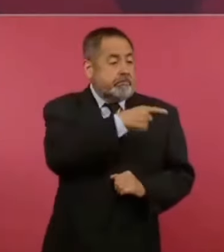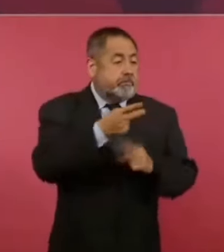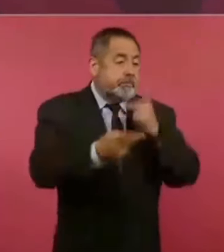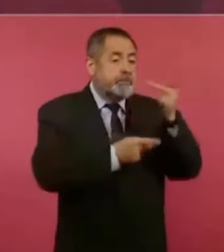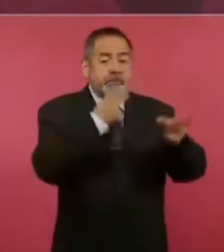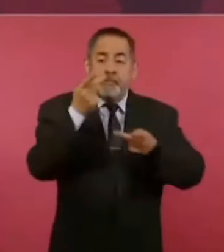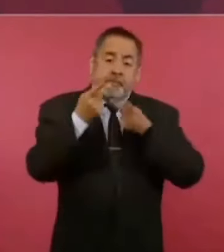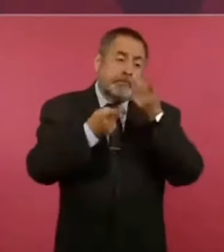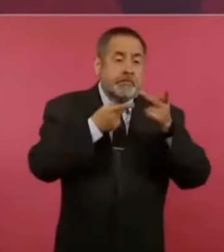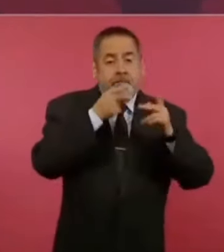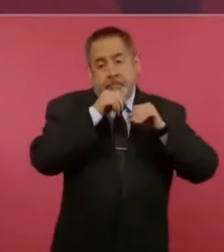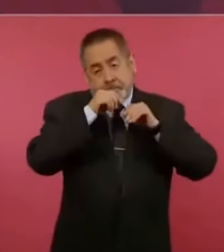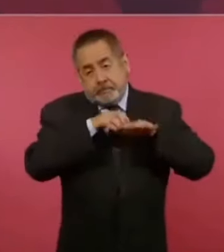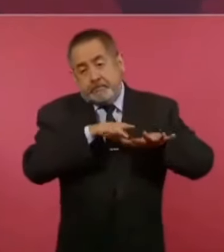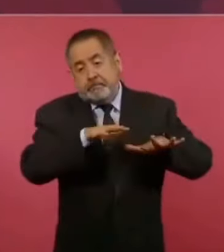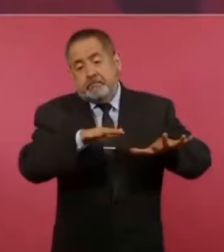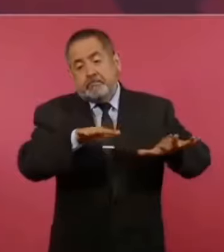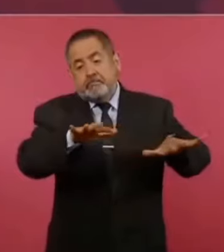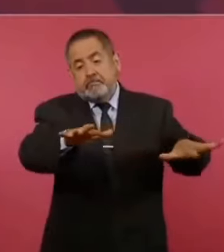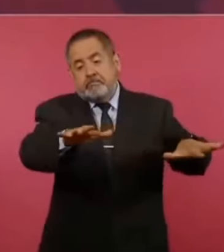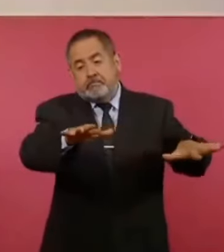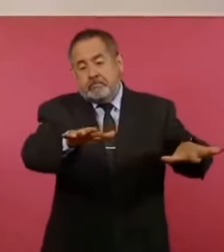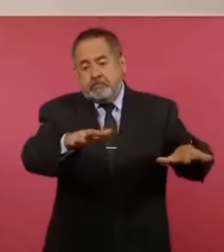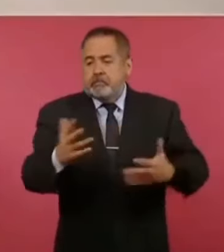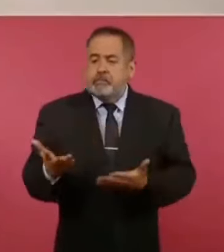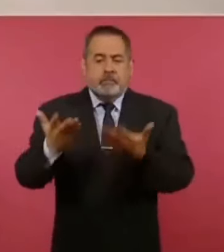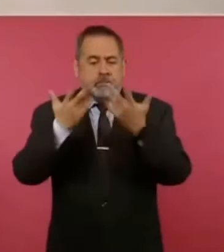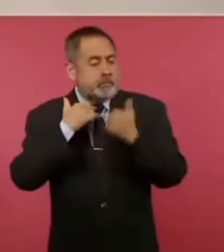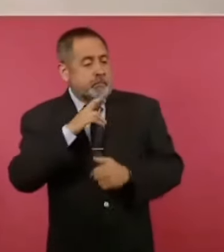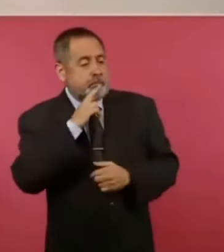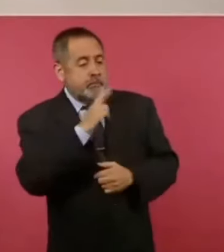y ahora no. Bueno,